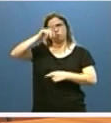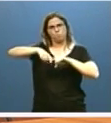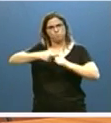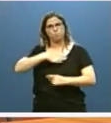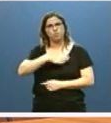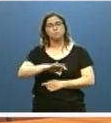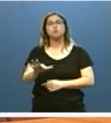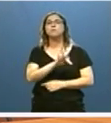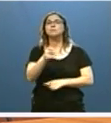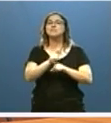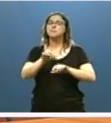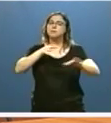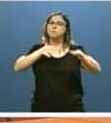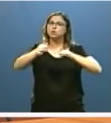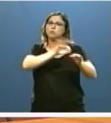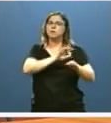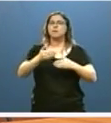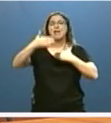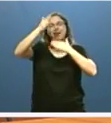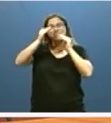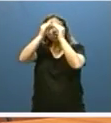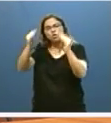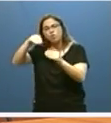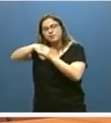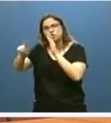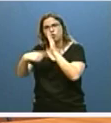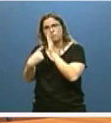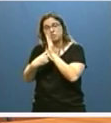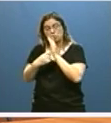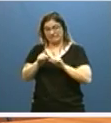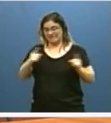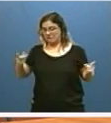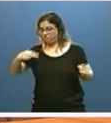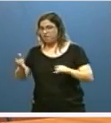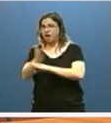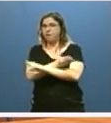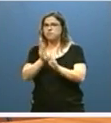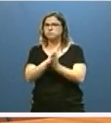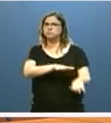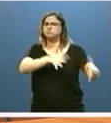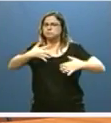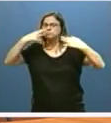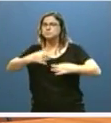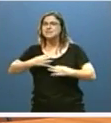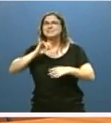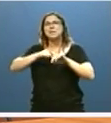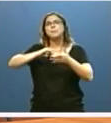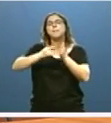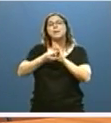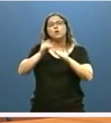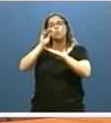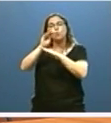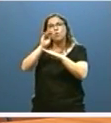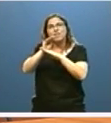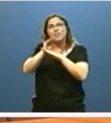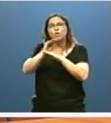el protocolo para el proceso de atención integrada en el domicilio. Y antes de finalizar el año, implantaremos un plan de cuidados de enfermería